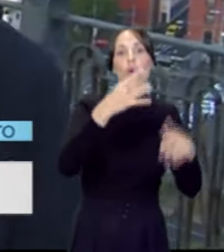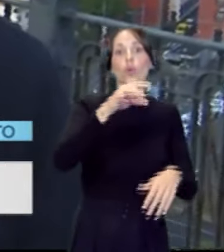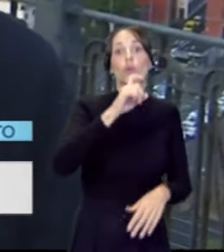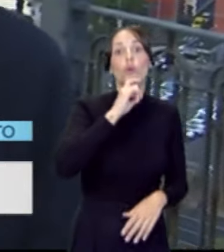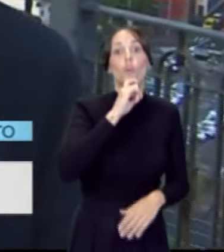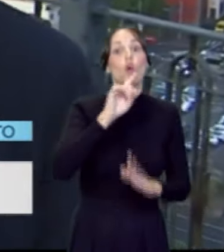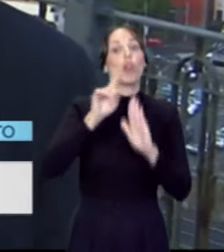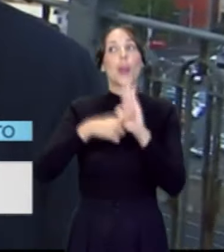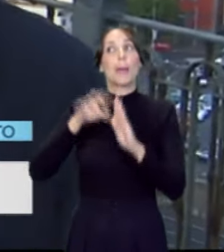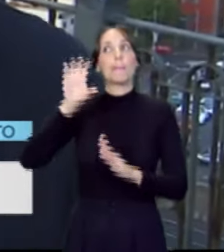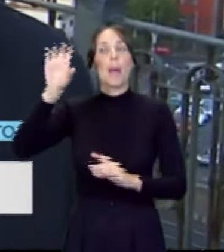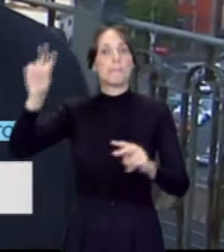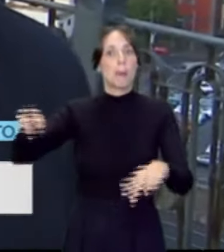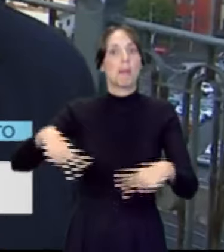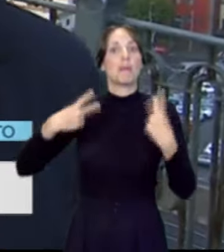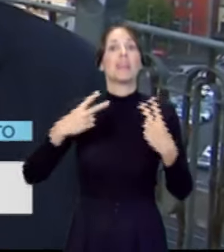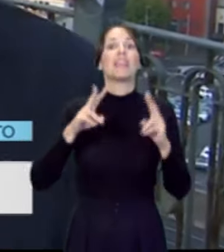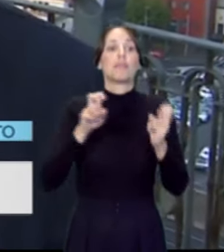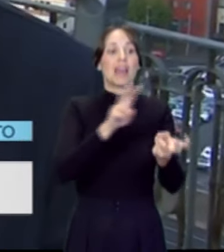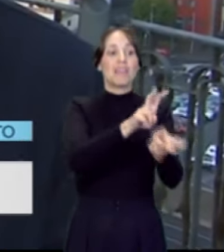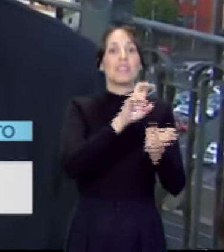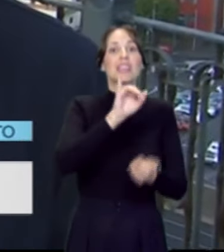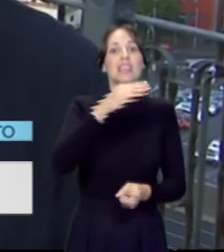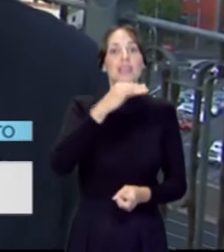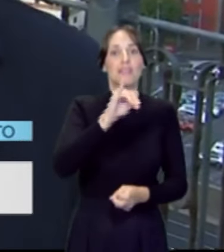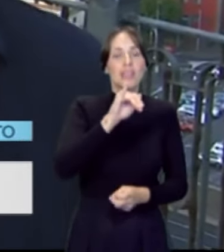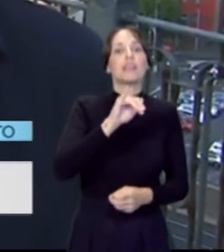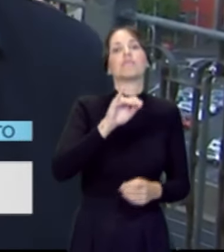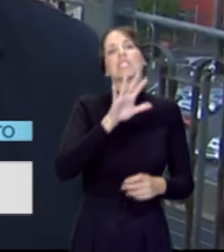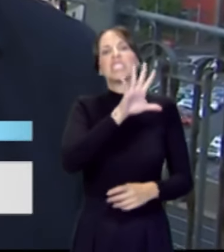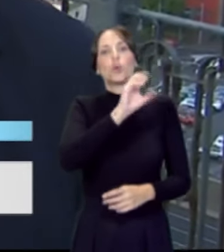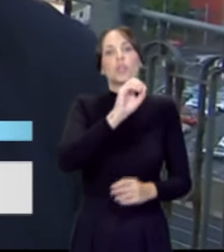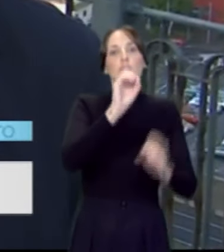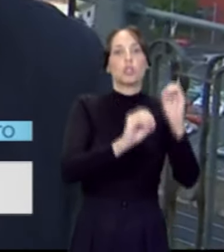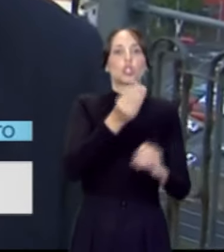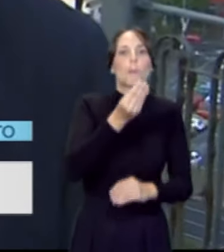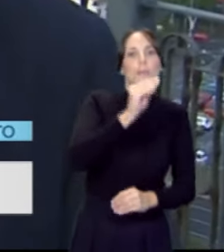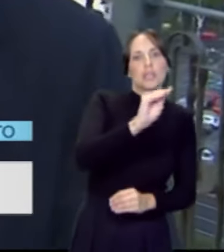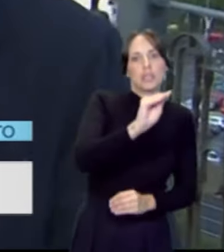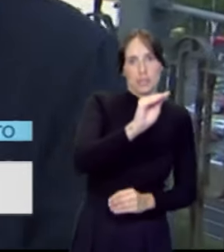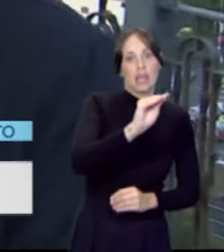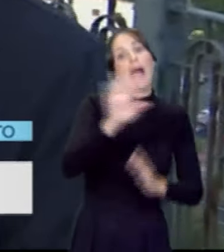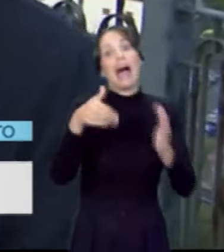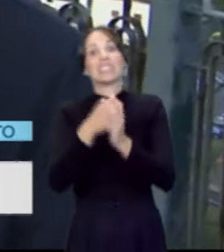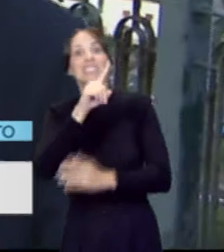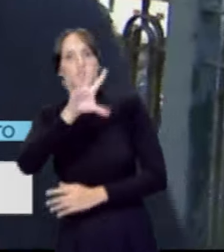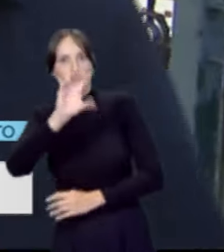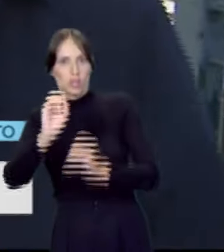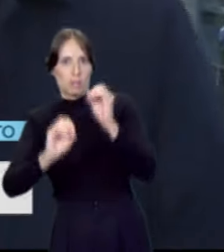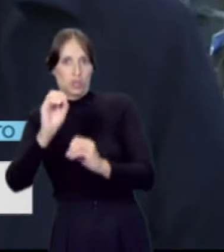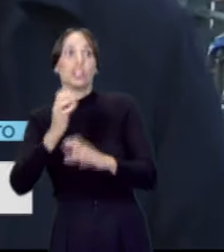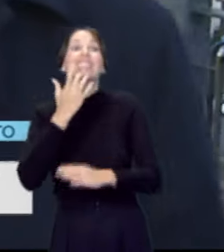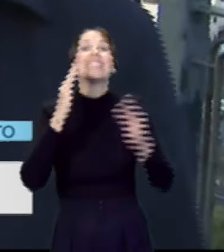estatal, que es un incremento del IBI entre un 50 y un 150%, un recargo entre un 50 y un 50% de esas viviendas que están vacías.